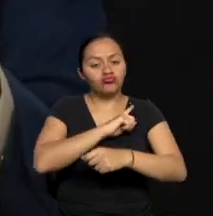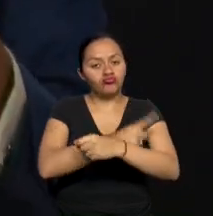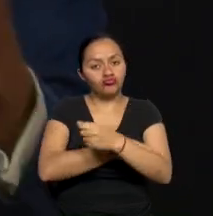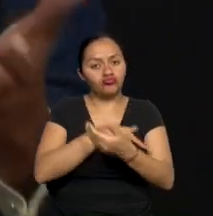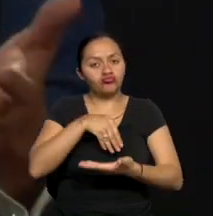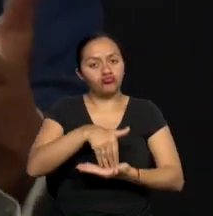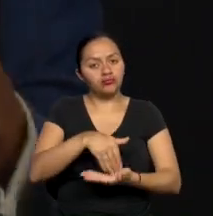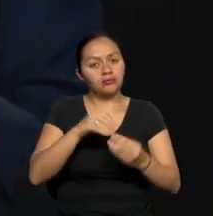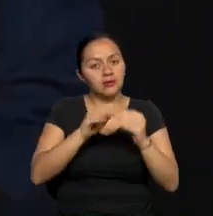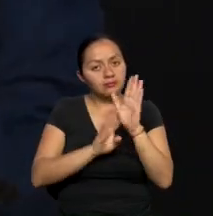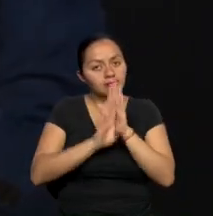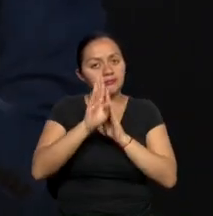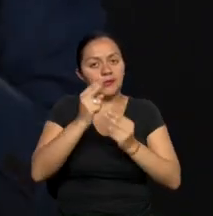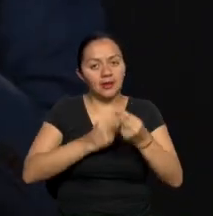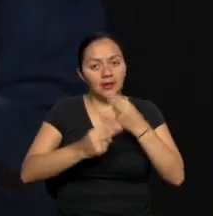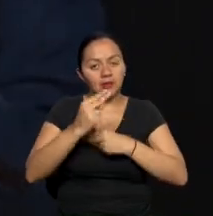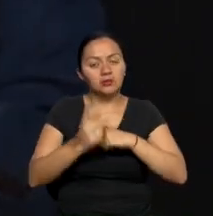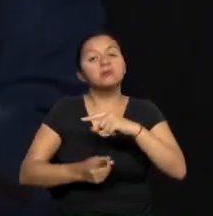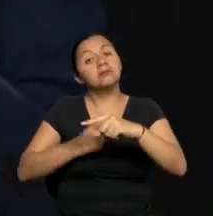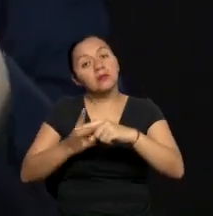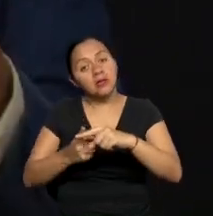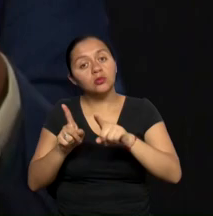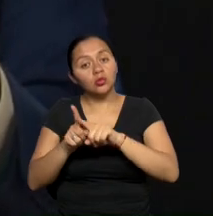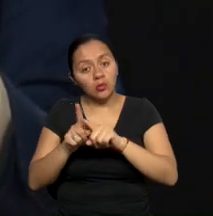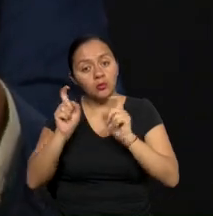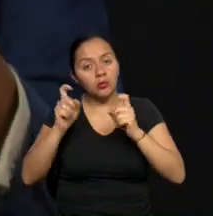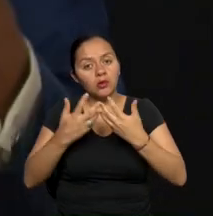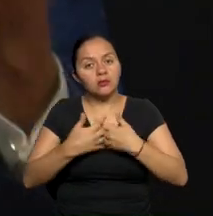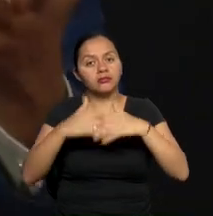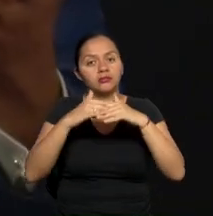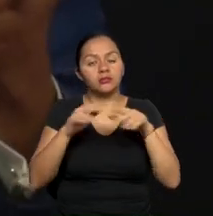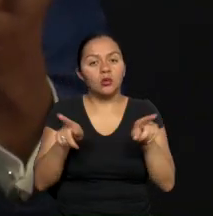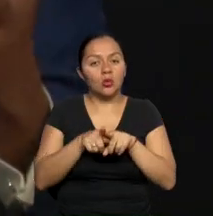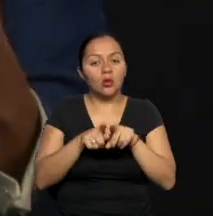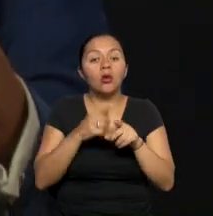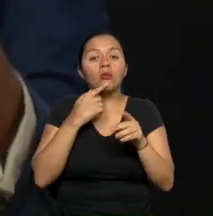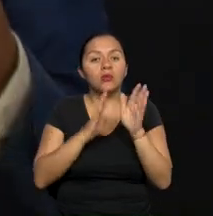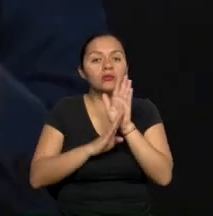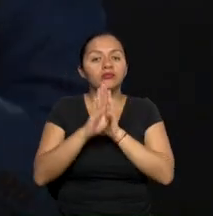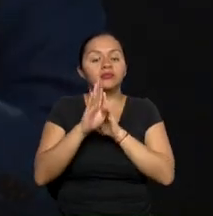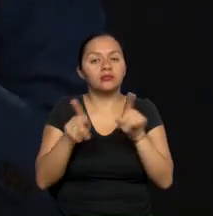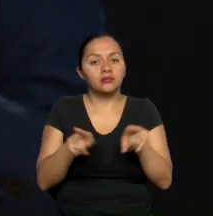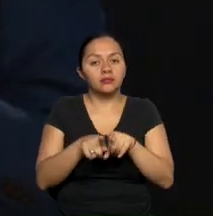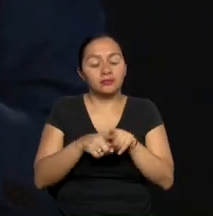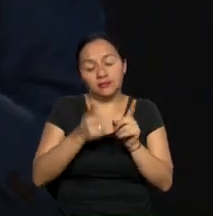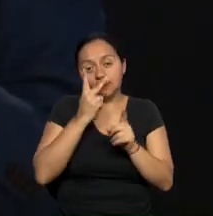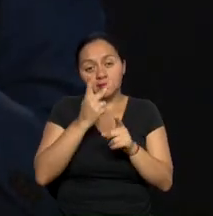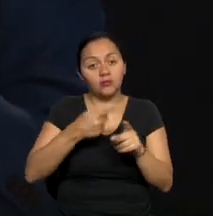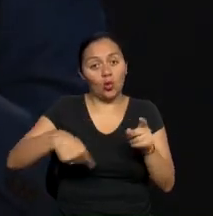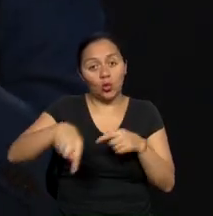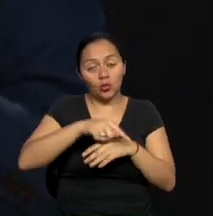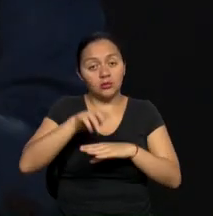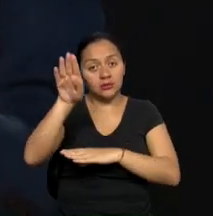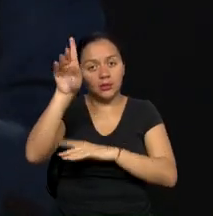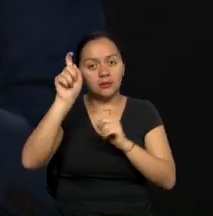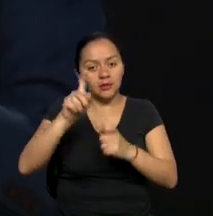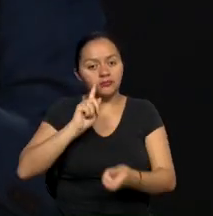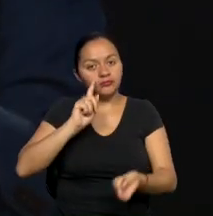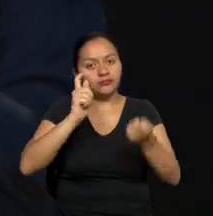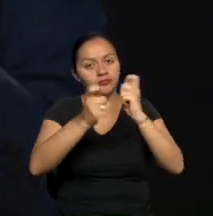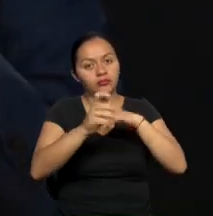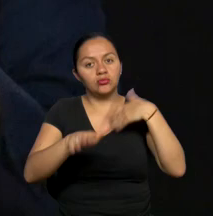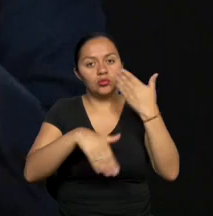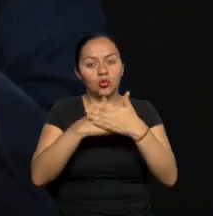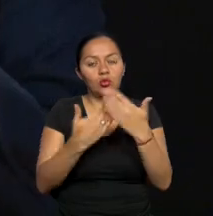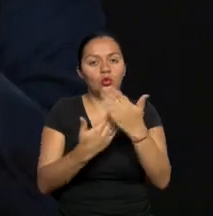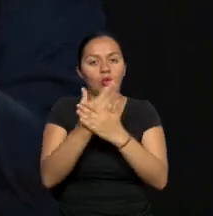para emprender un negocio o para que ese negocio repotenciarlo. ¿Cómo lo vamos a hacer? Nosotros que en el CECAP queremos convertirnos en